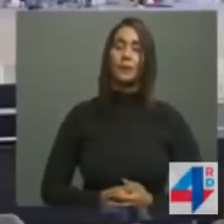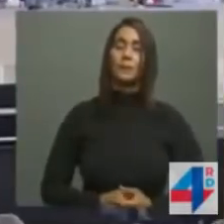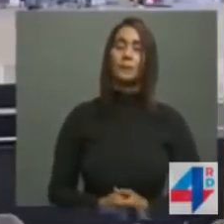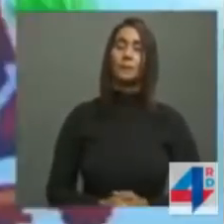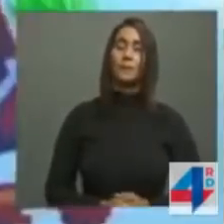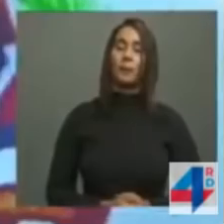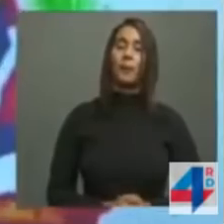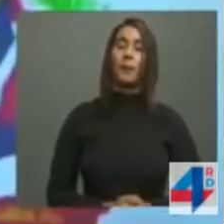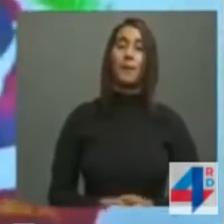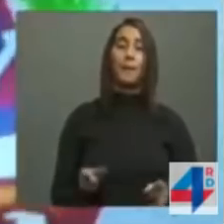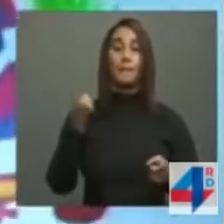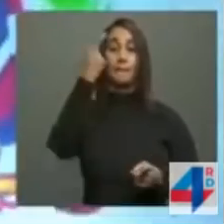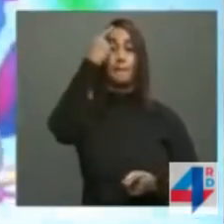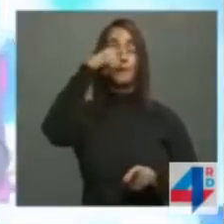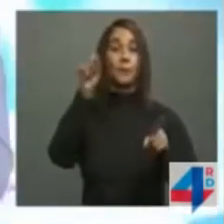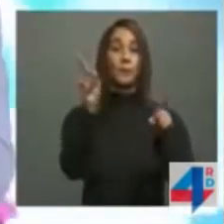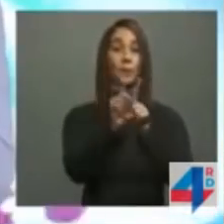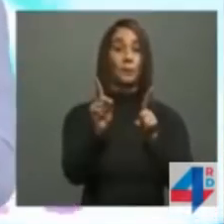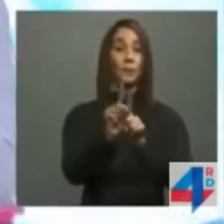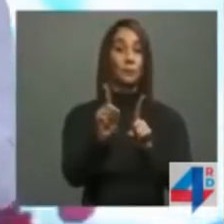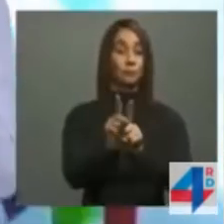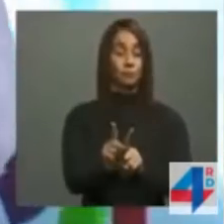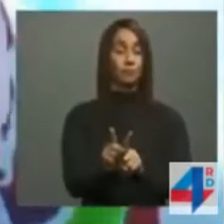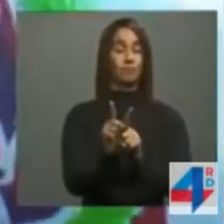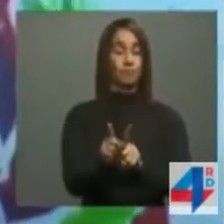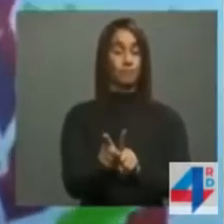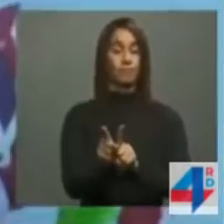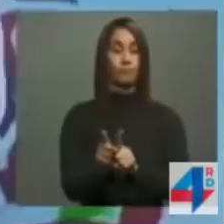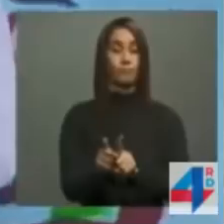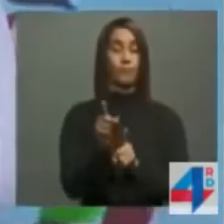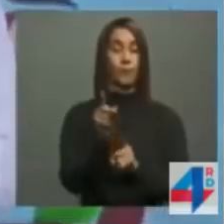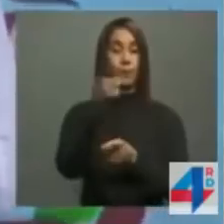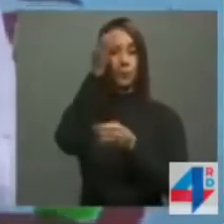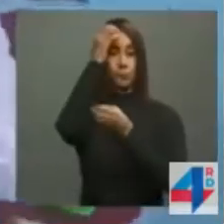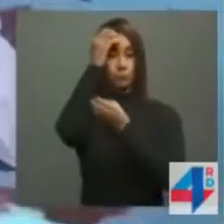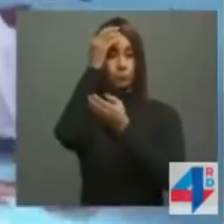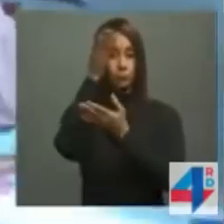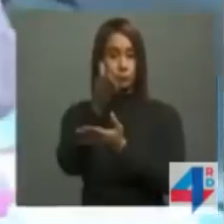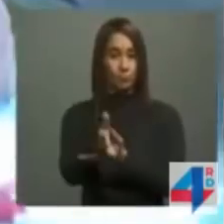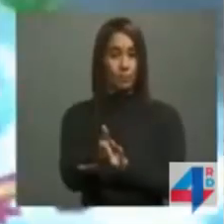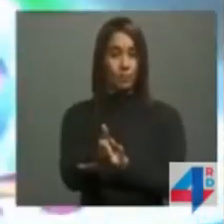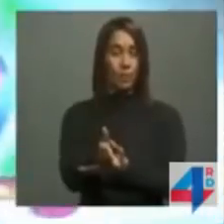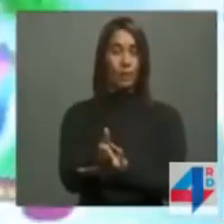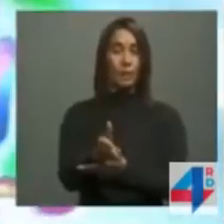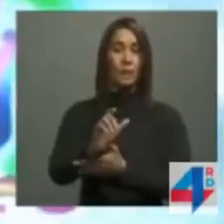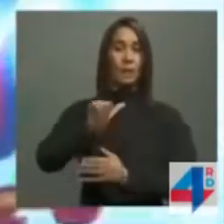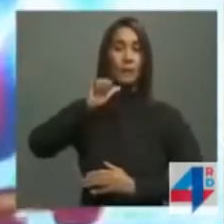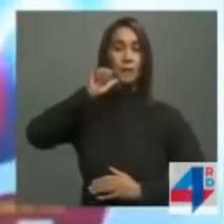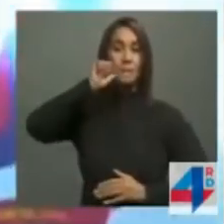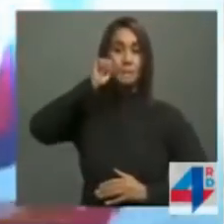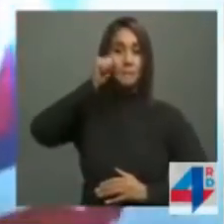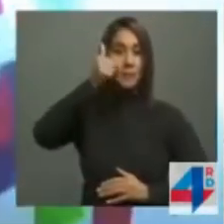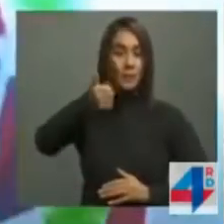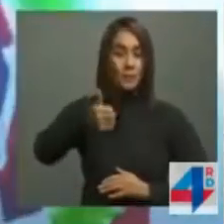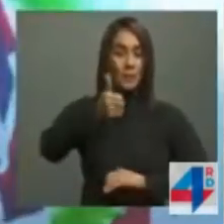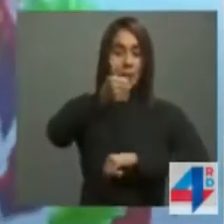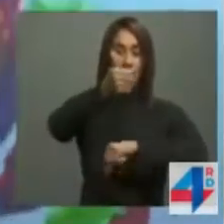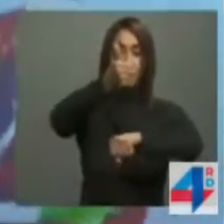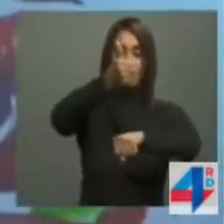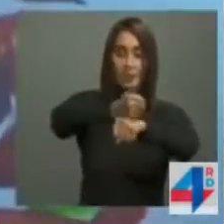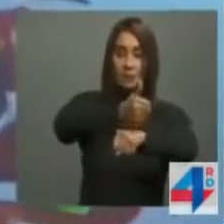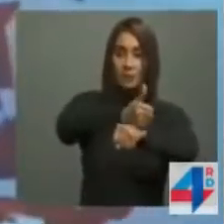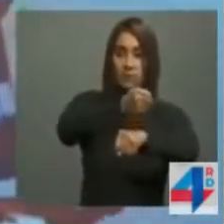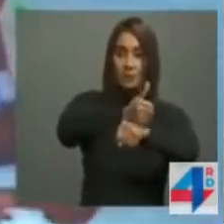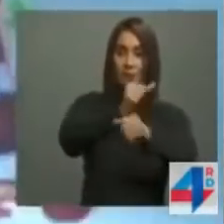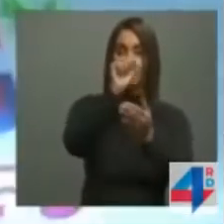Pero al mismo tiempo, también quiero informarles que desde mañana instalaremos